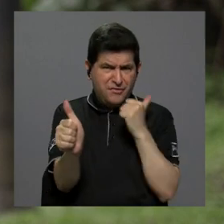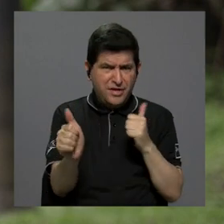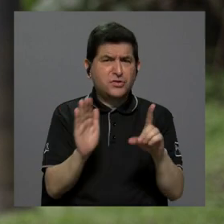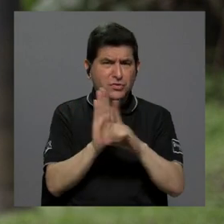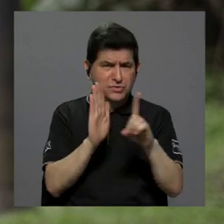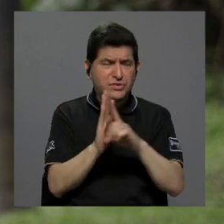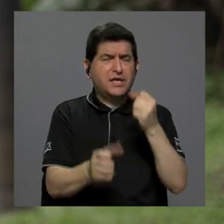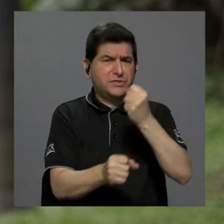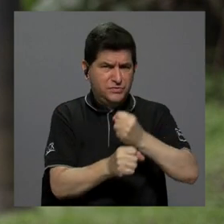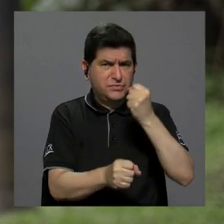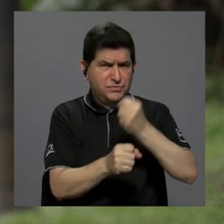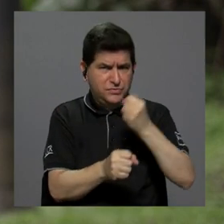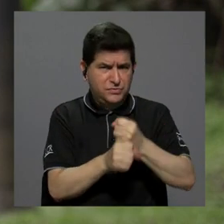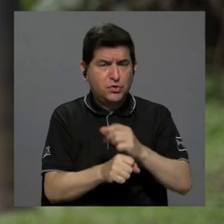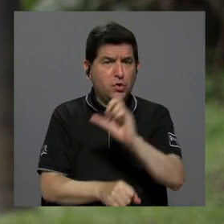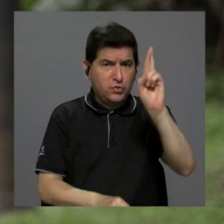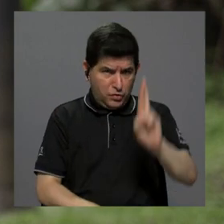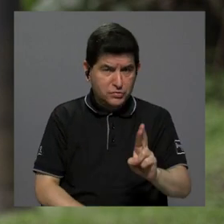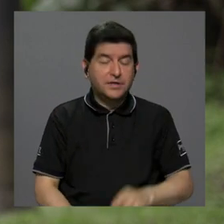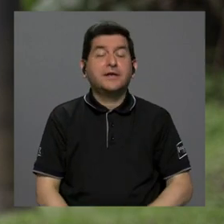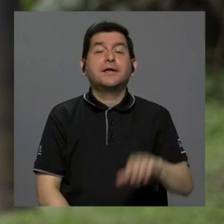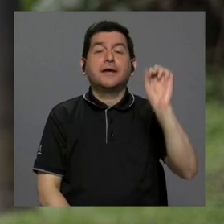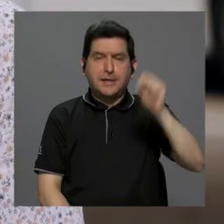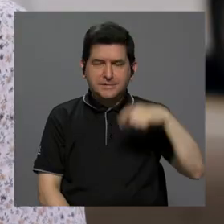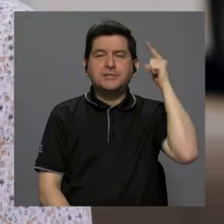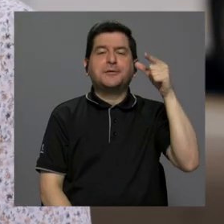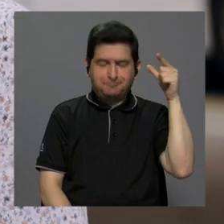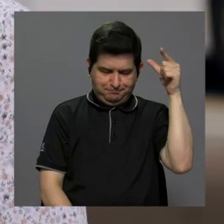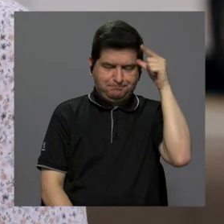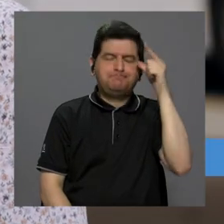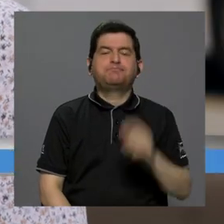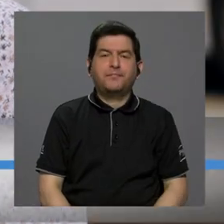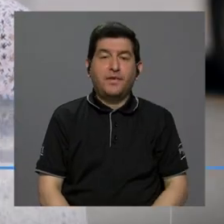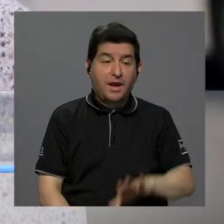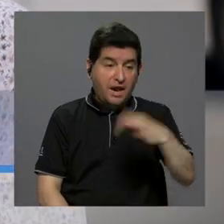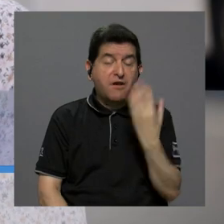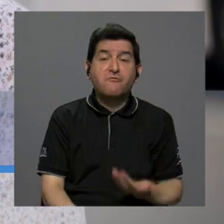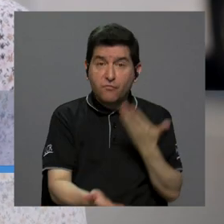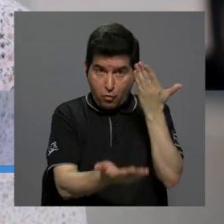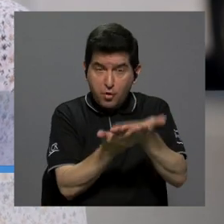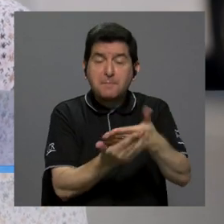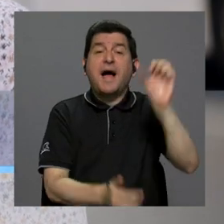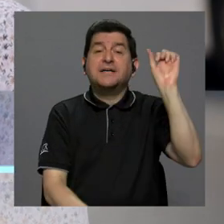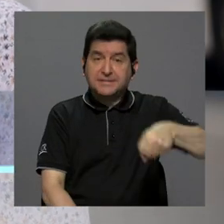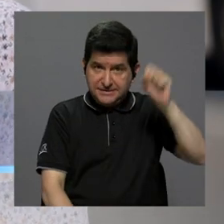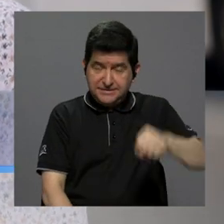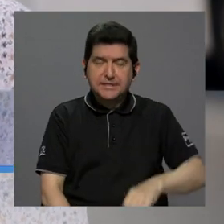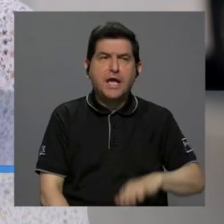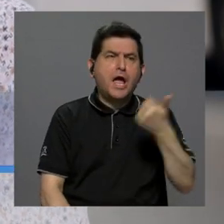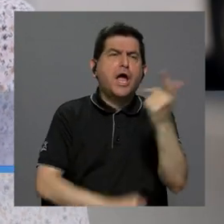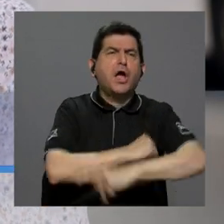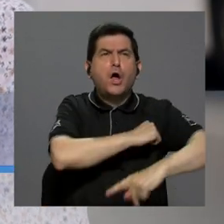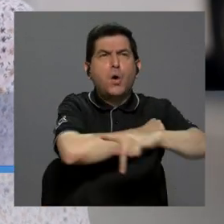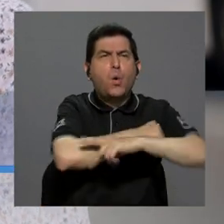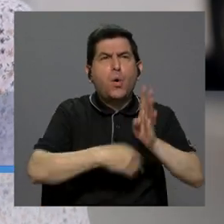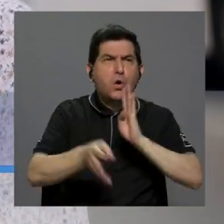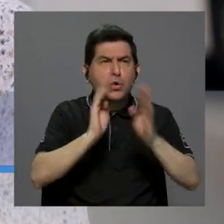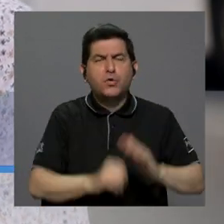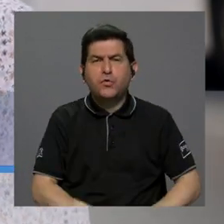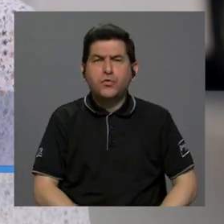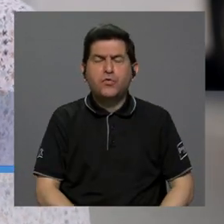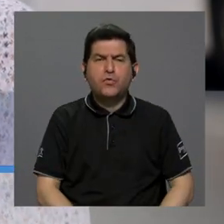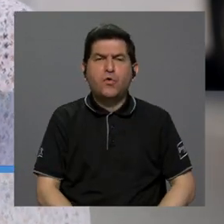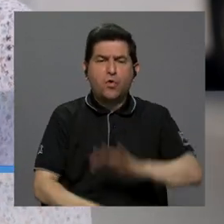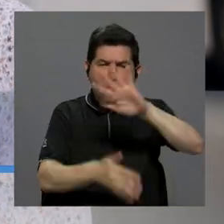es un retroceso a los derechos laborales en Costa Rica? Sí, por supuesto. En los términos en que está planteado, sí. En otros